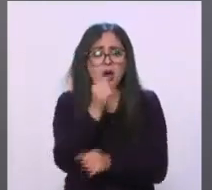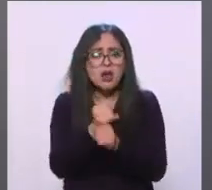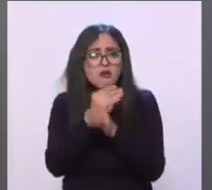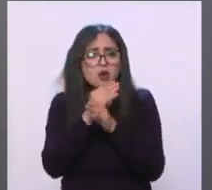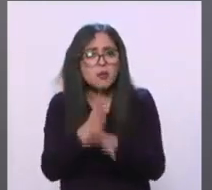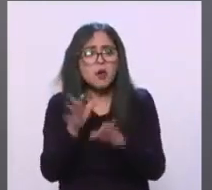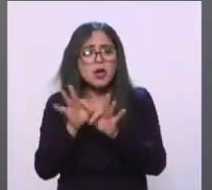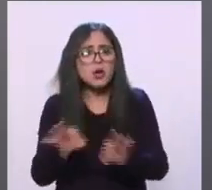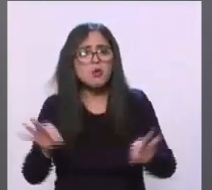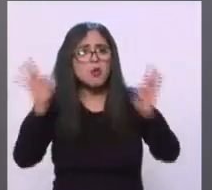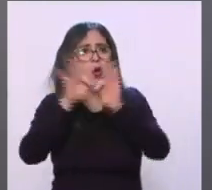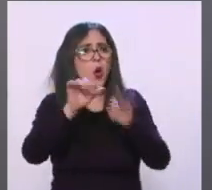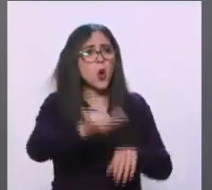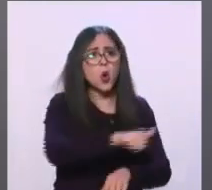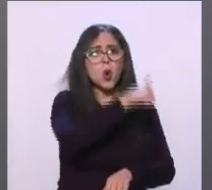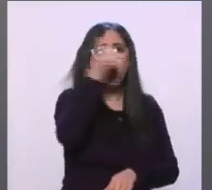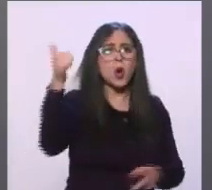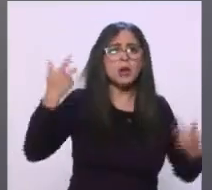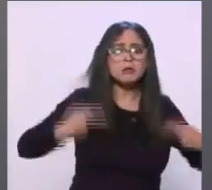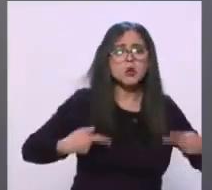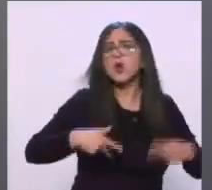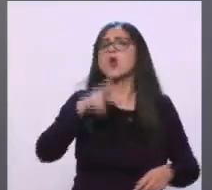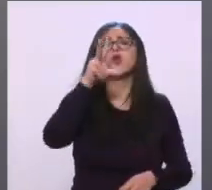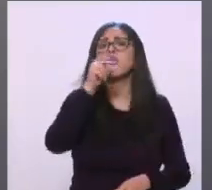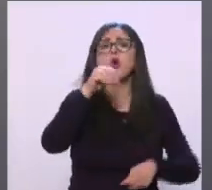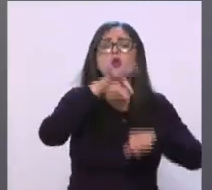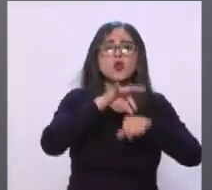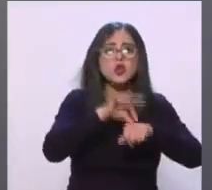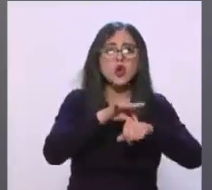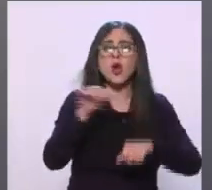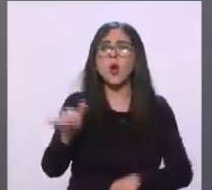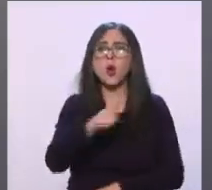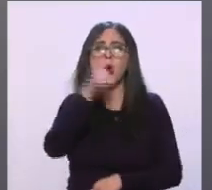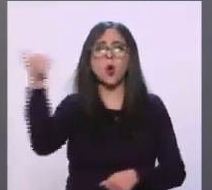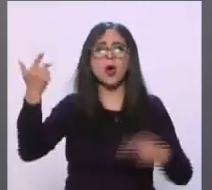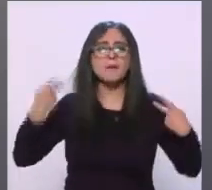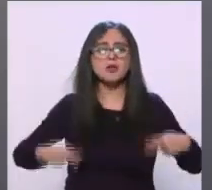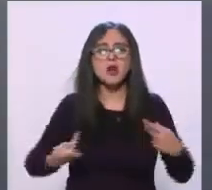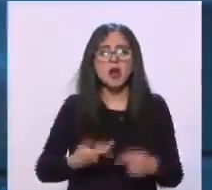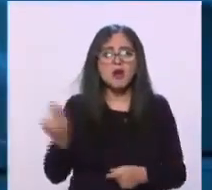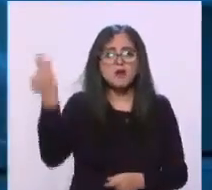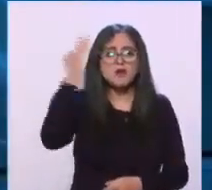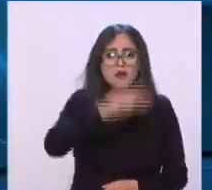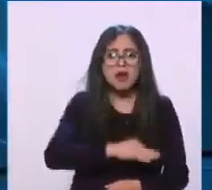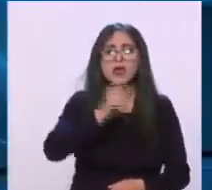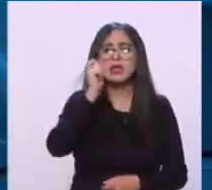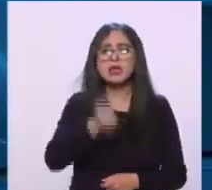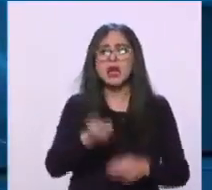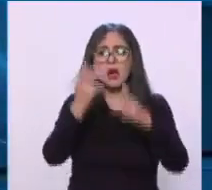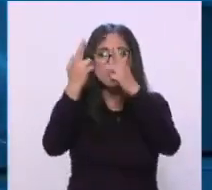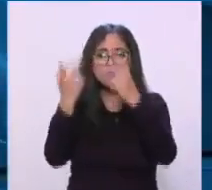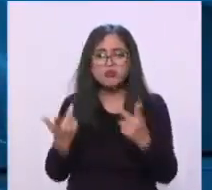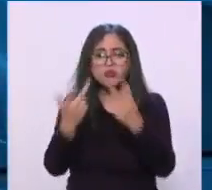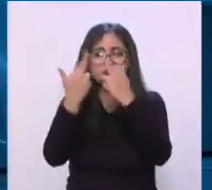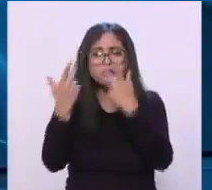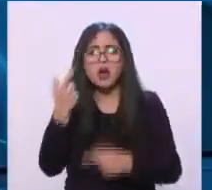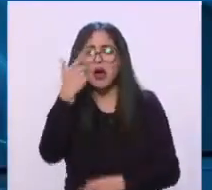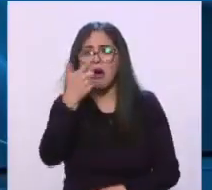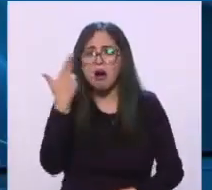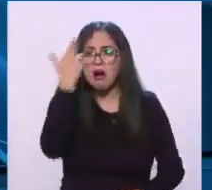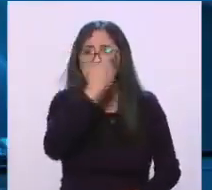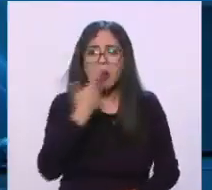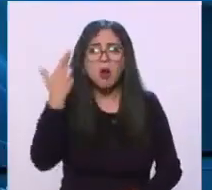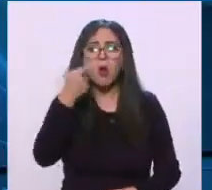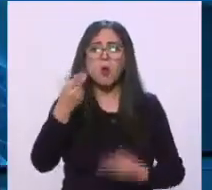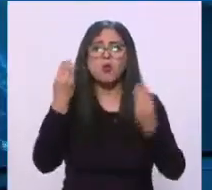y en el video que se difunde, que fue amplificado por bots, pues se ve cómo este personaje empieza a destruirlo, a probarlo, y genera bastante alarma,